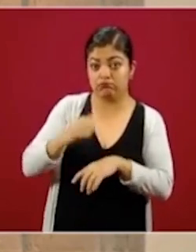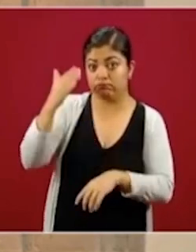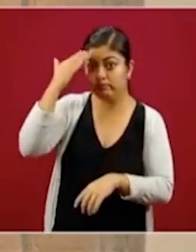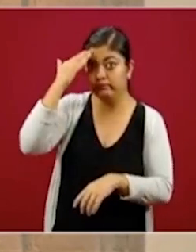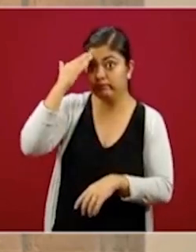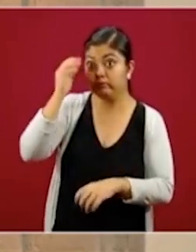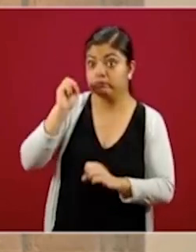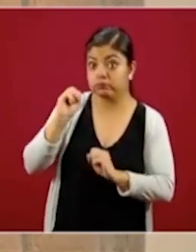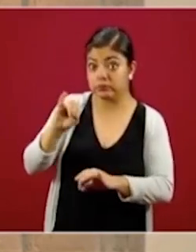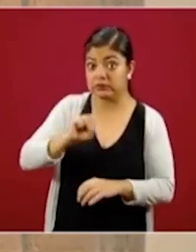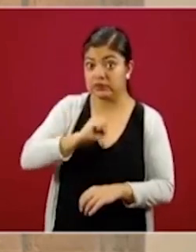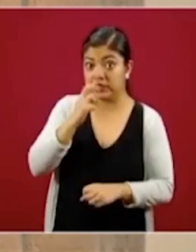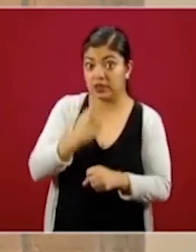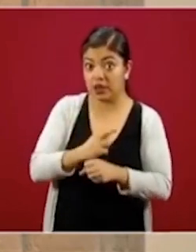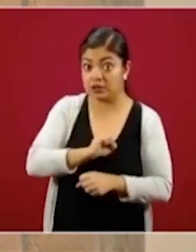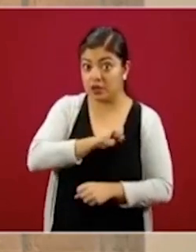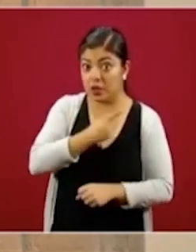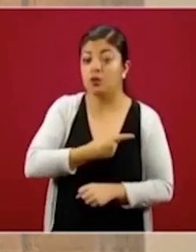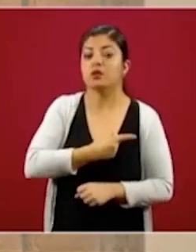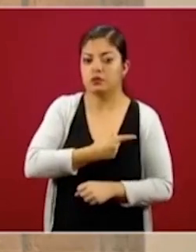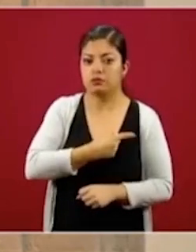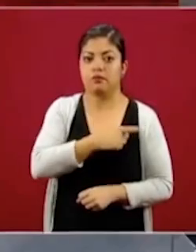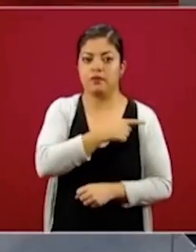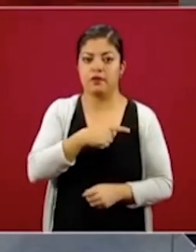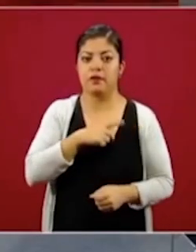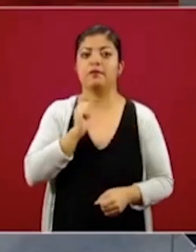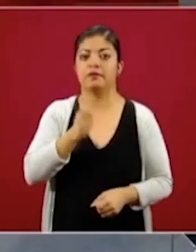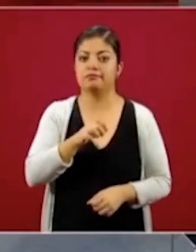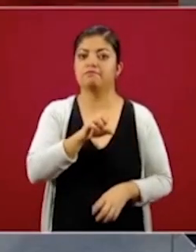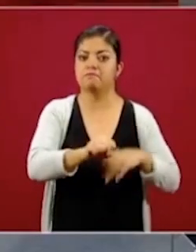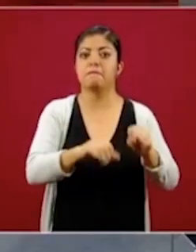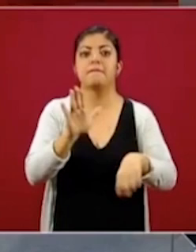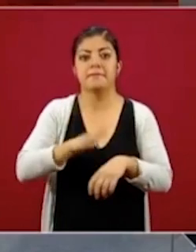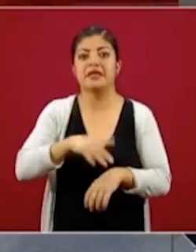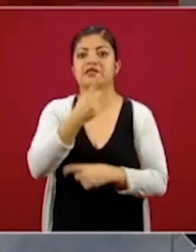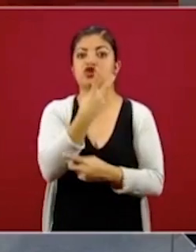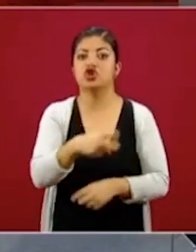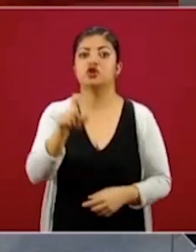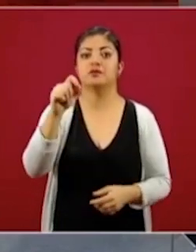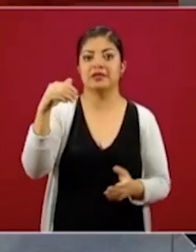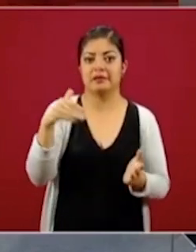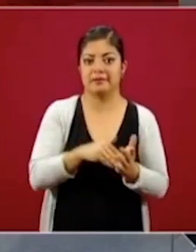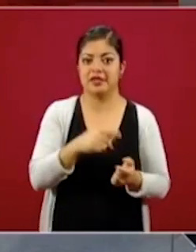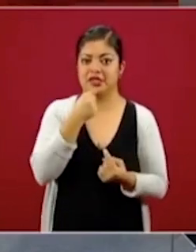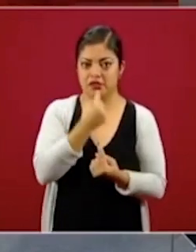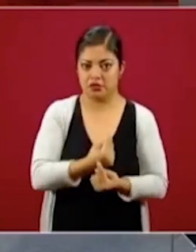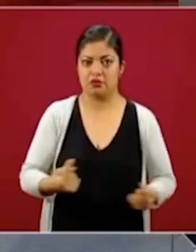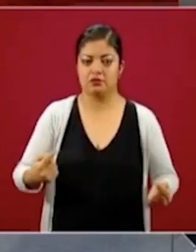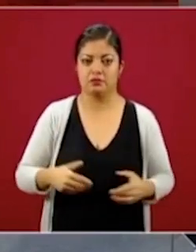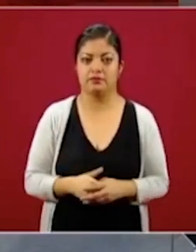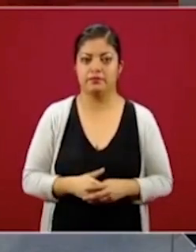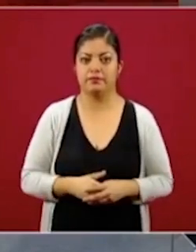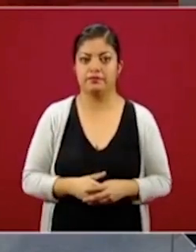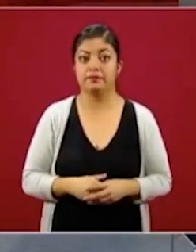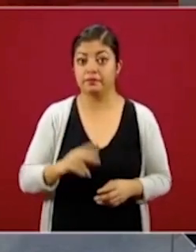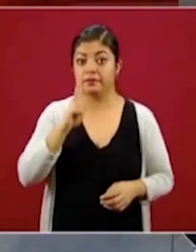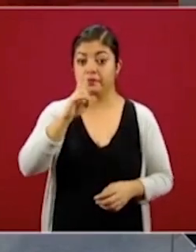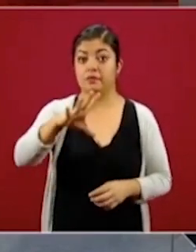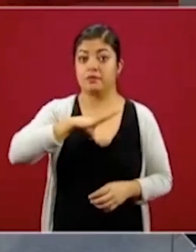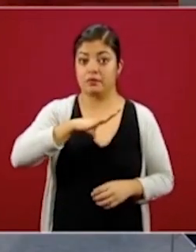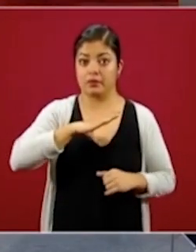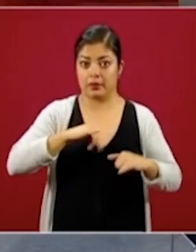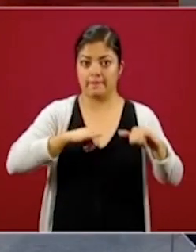sanitaria y tendremos que llegar a esta meta de 220 mil. Adelante. Aquí tenemos un mapa de qué